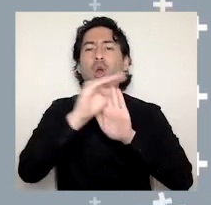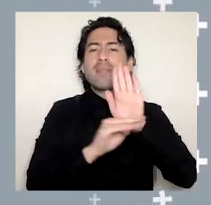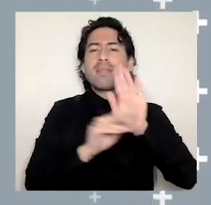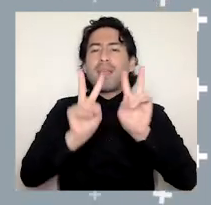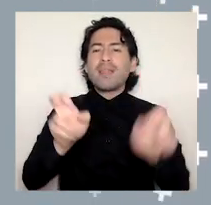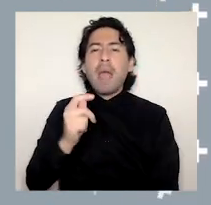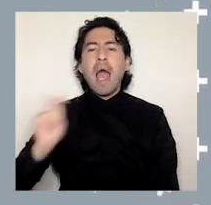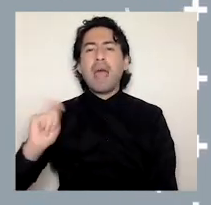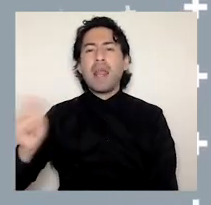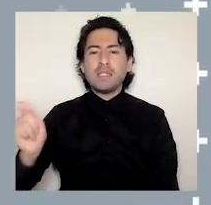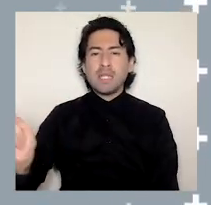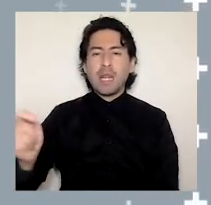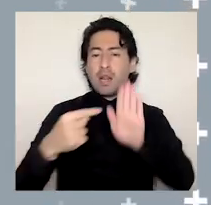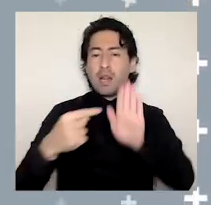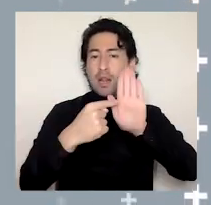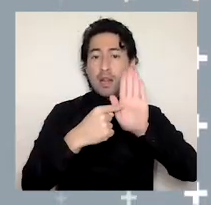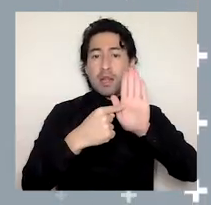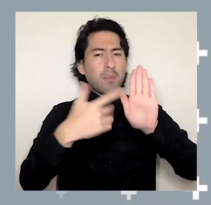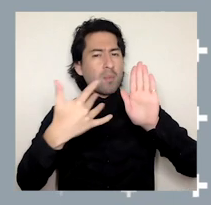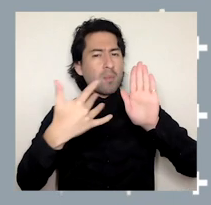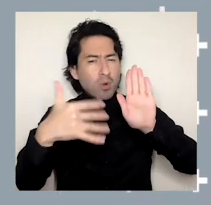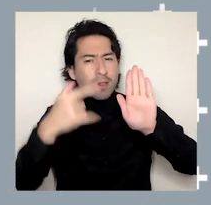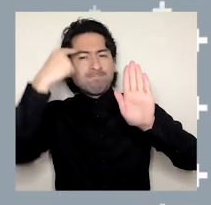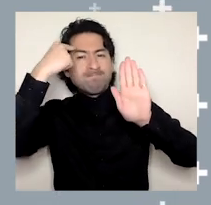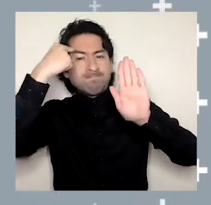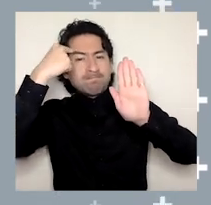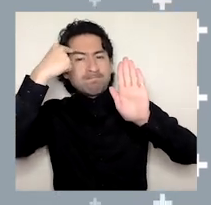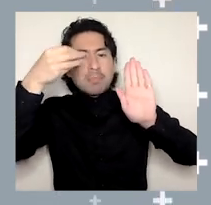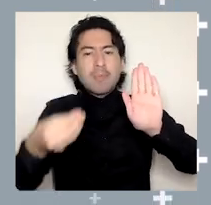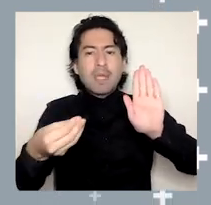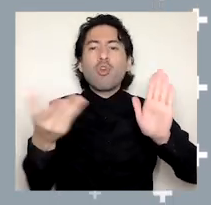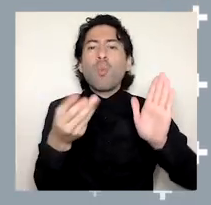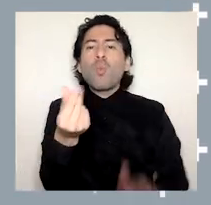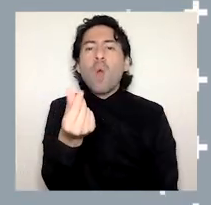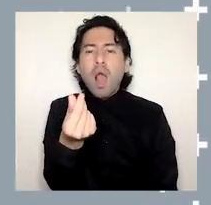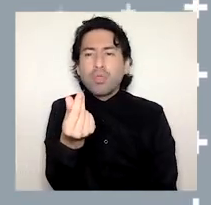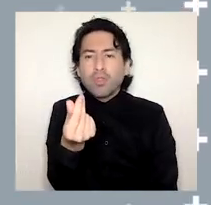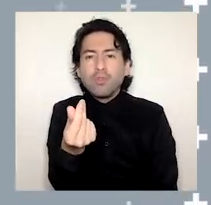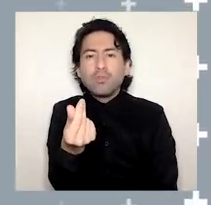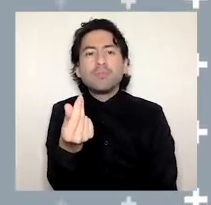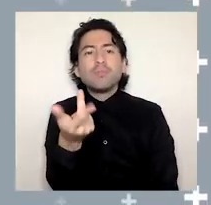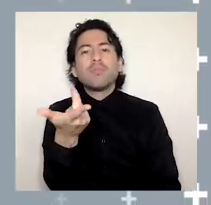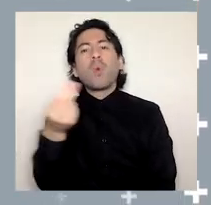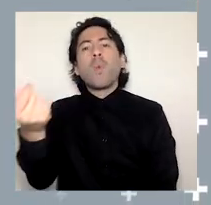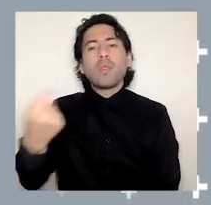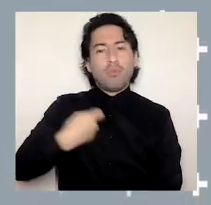escenario es necesaria la correcta determinación de los costos por los servicios que prestamos.